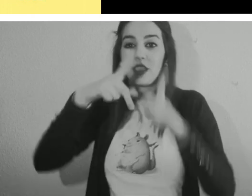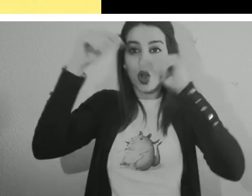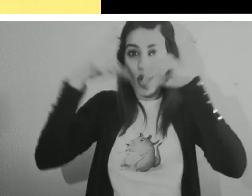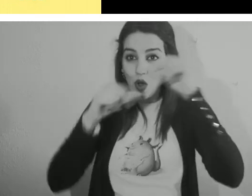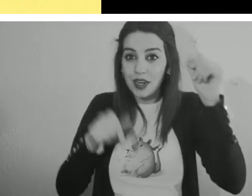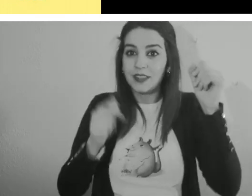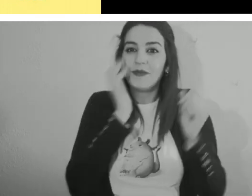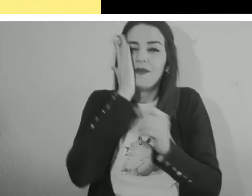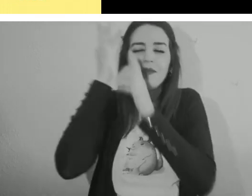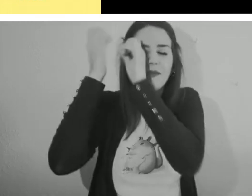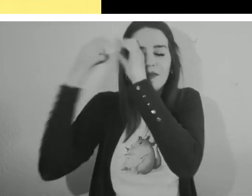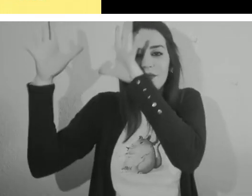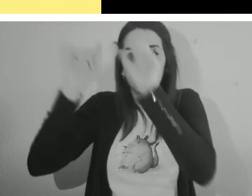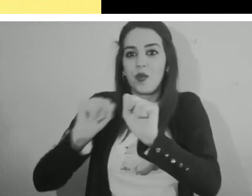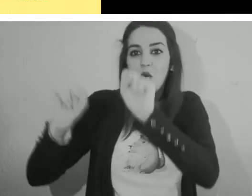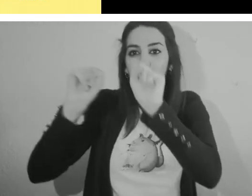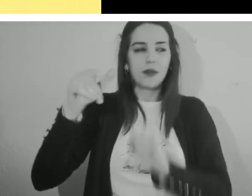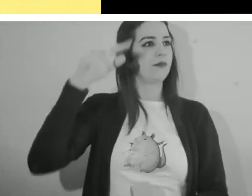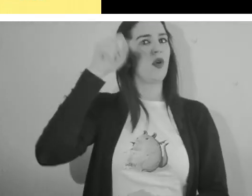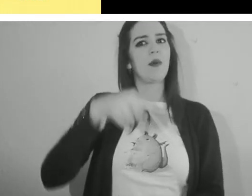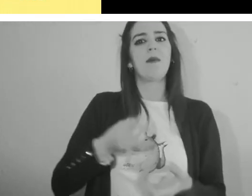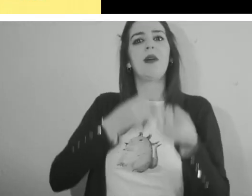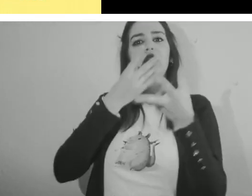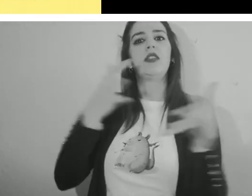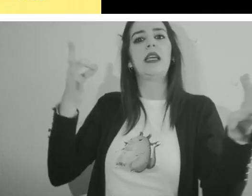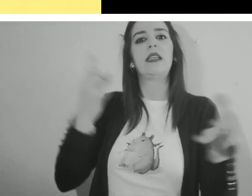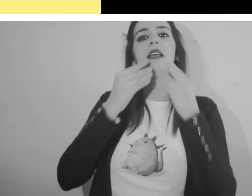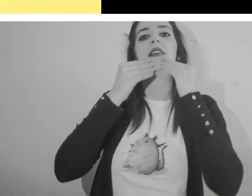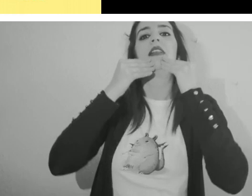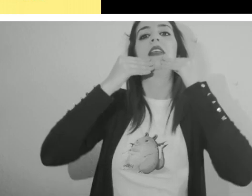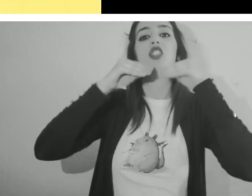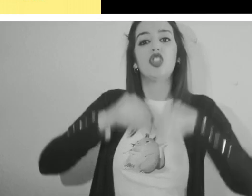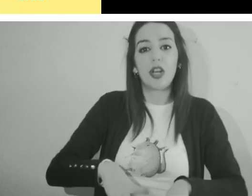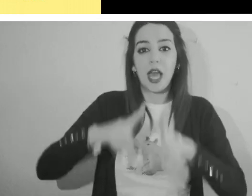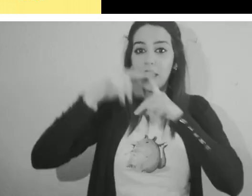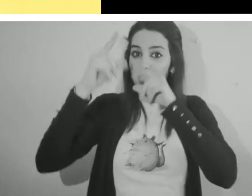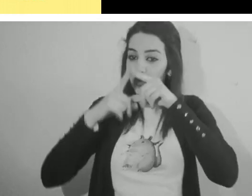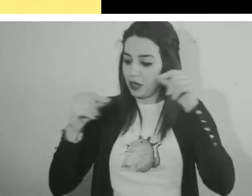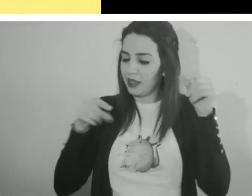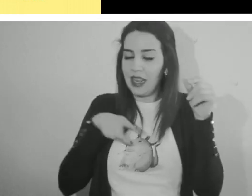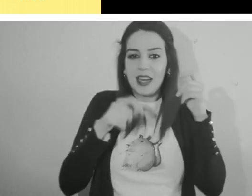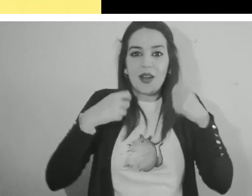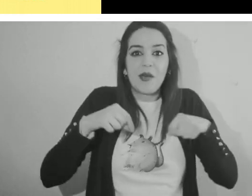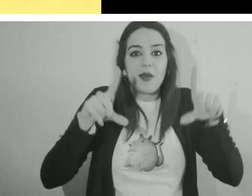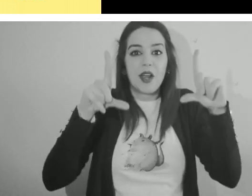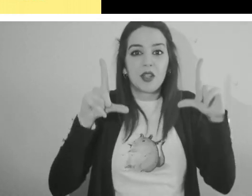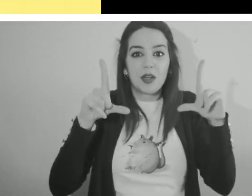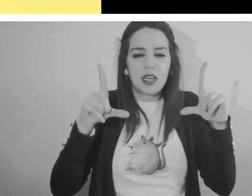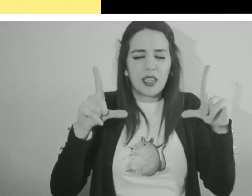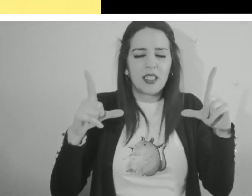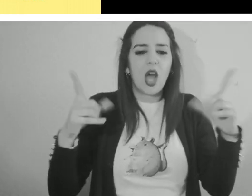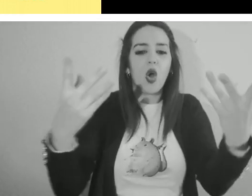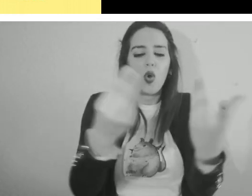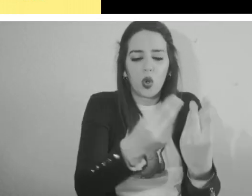Vamos a contar la historia de Gorín, el personaje principal de esta historia, y juntos vamos a descubrir el